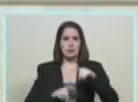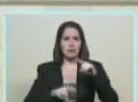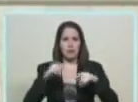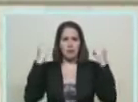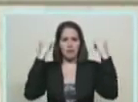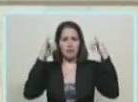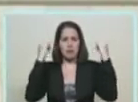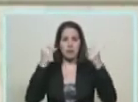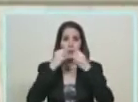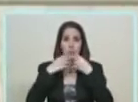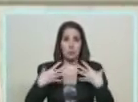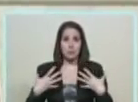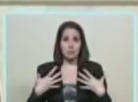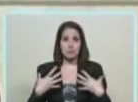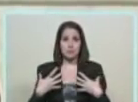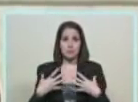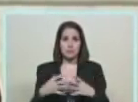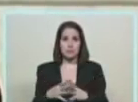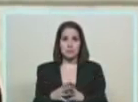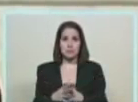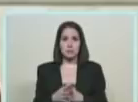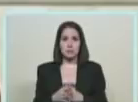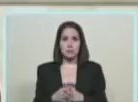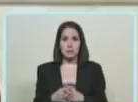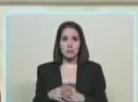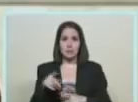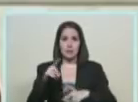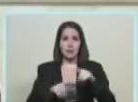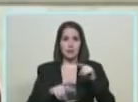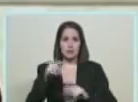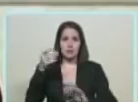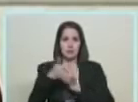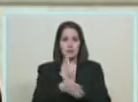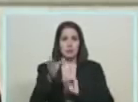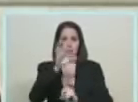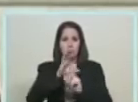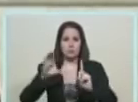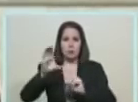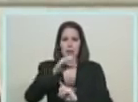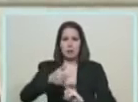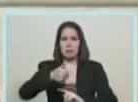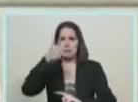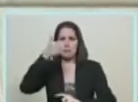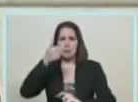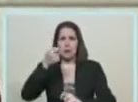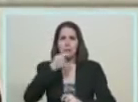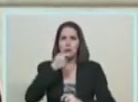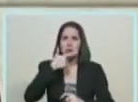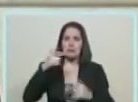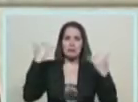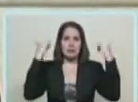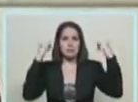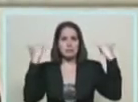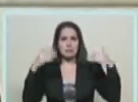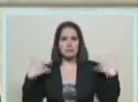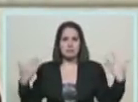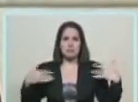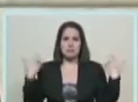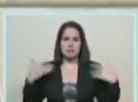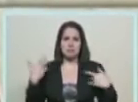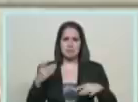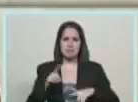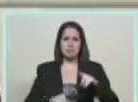de las expresiones culturales más coloridas, diversas y de mayor